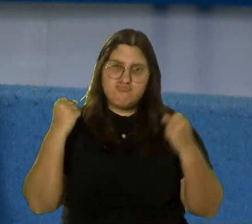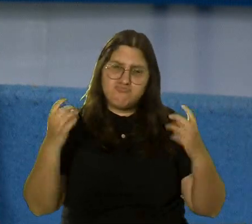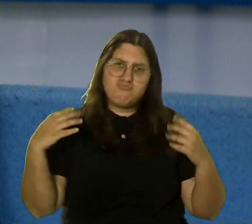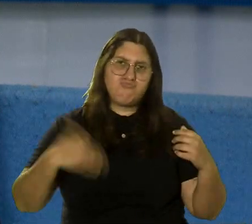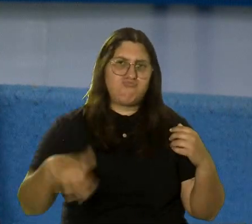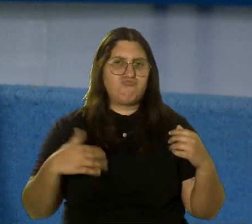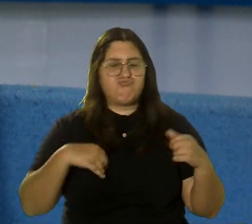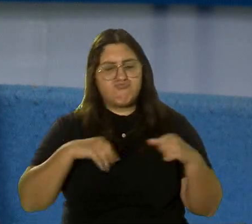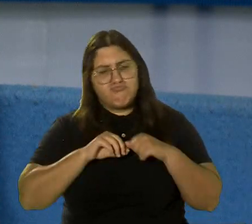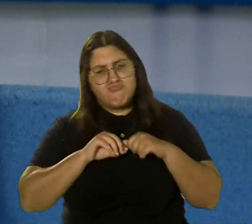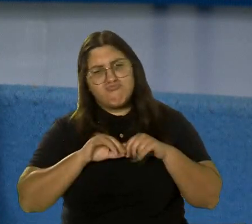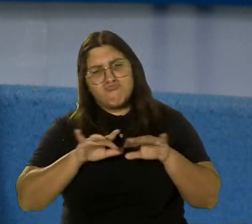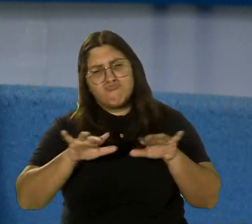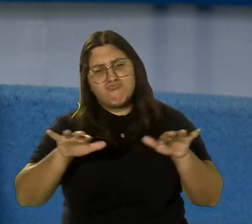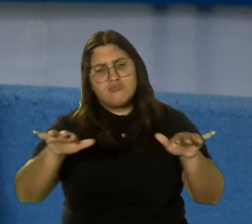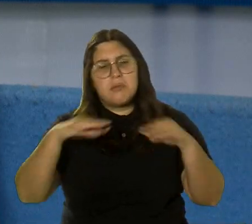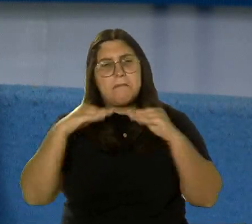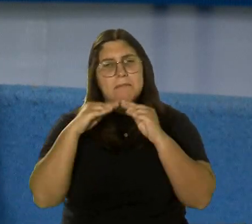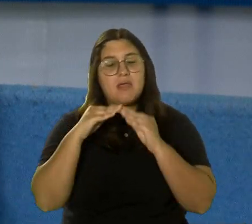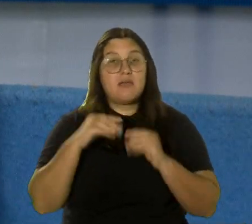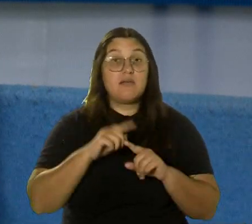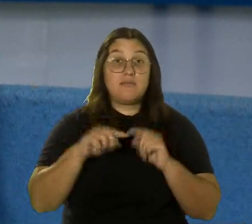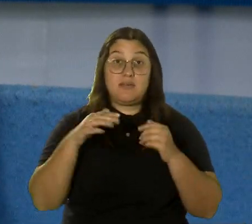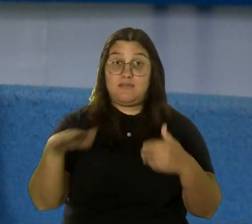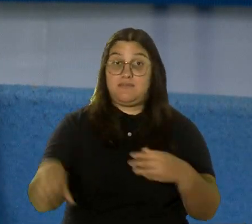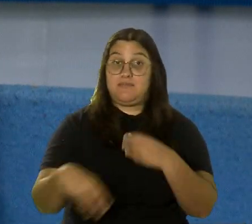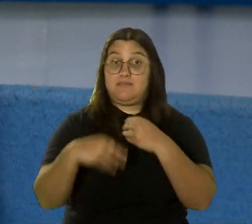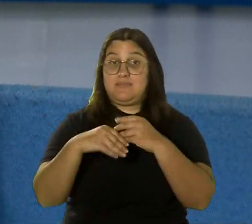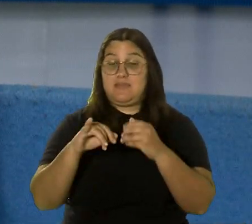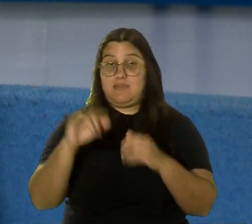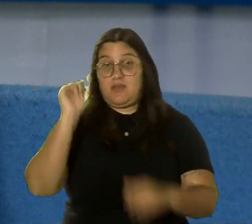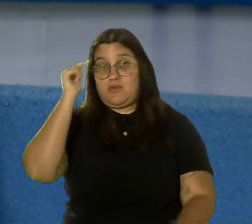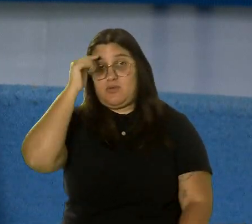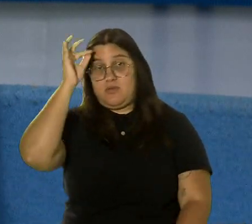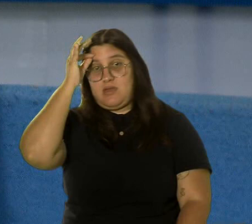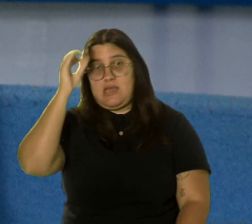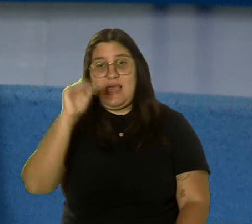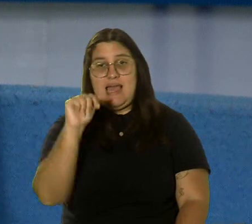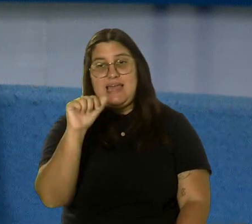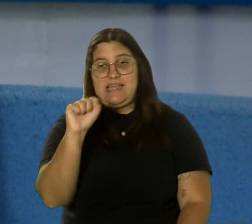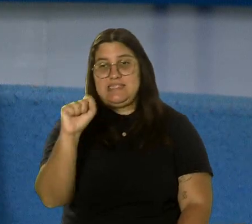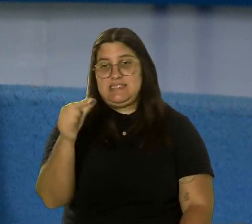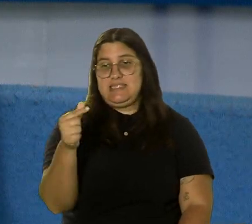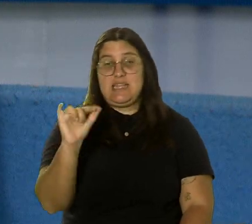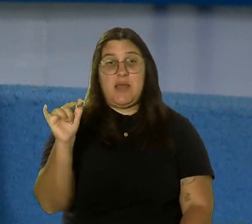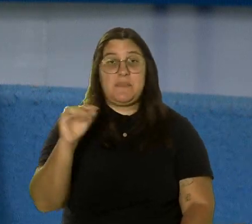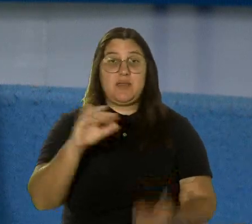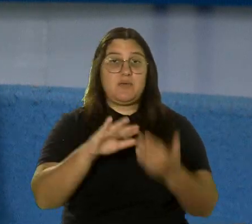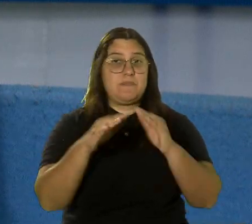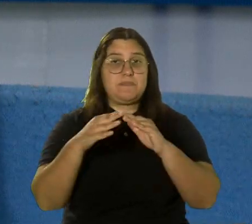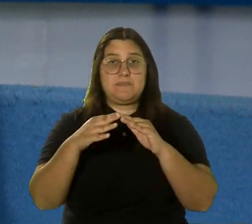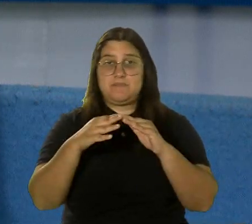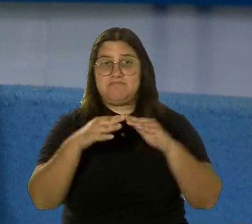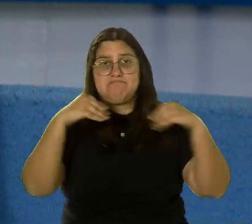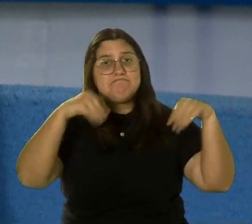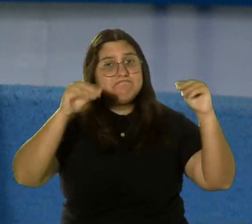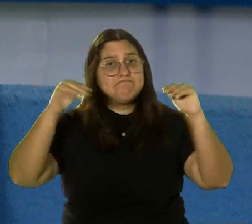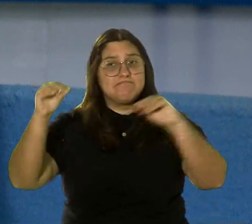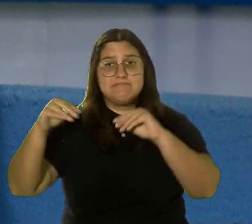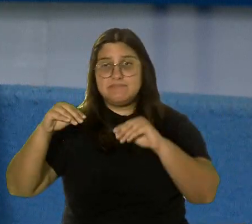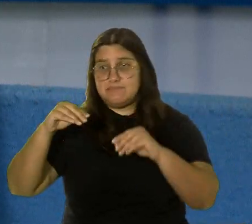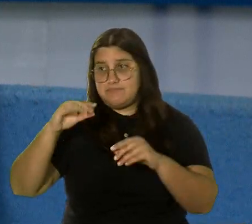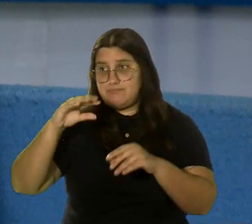de venta. Sin embargo, además del gobierno federal, como te mencioné, va a estar ASG, van a estar compradores municipales, compradores de agencias del gobierno